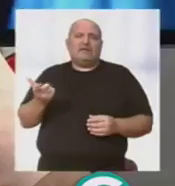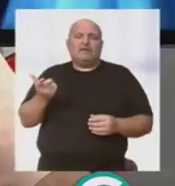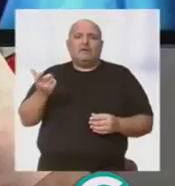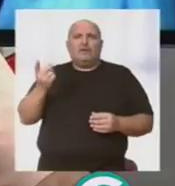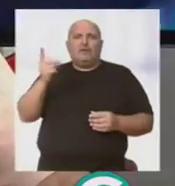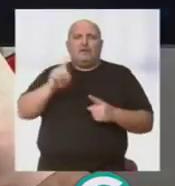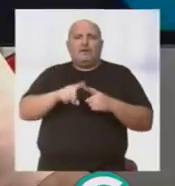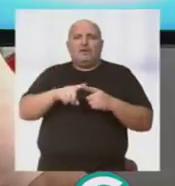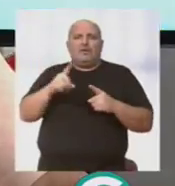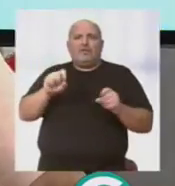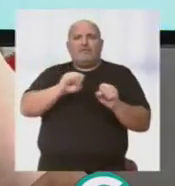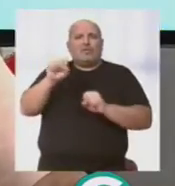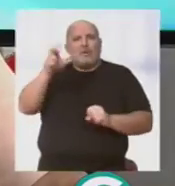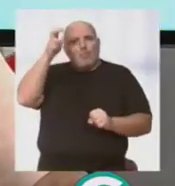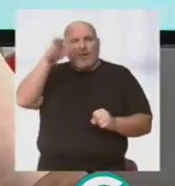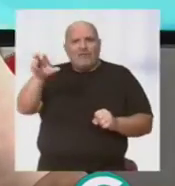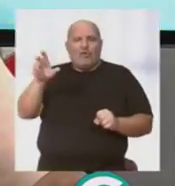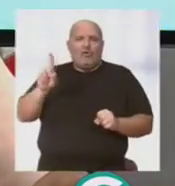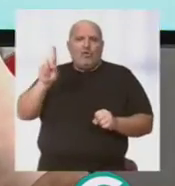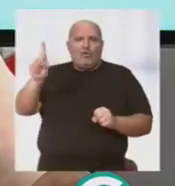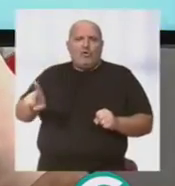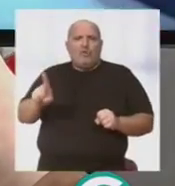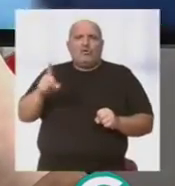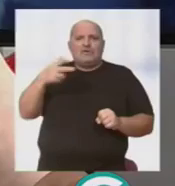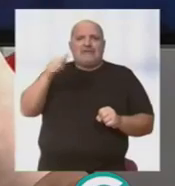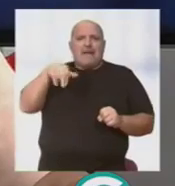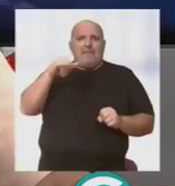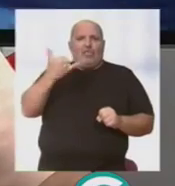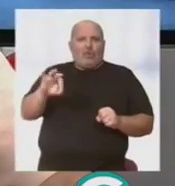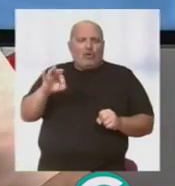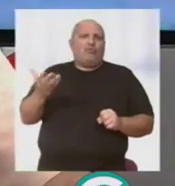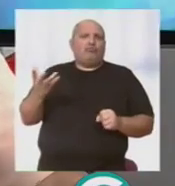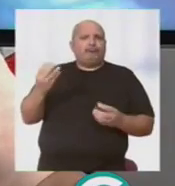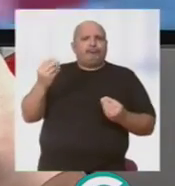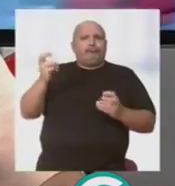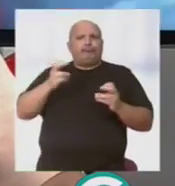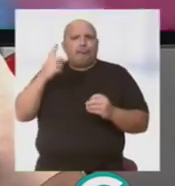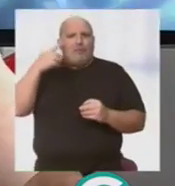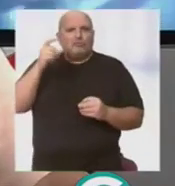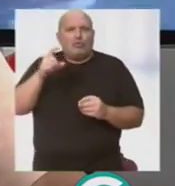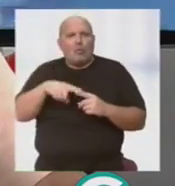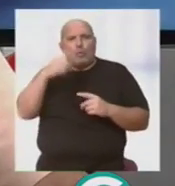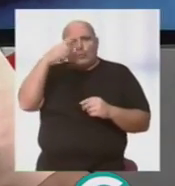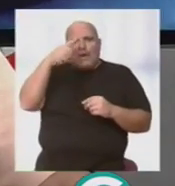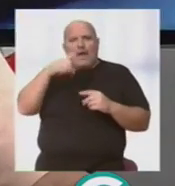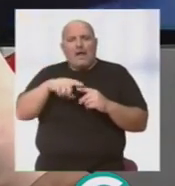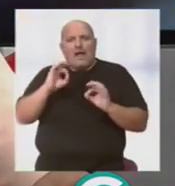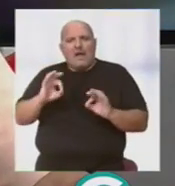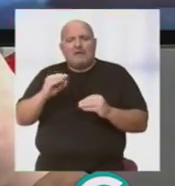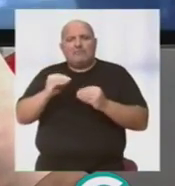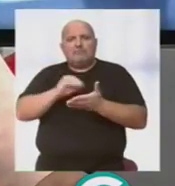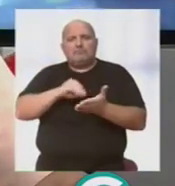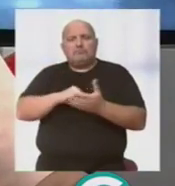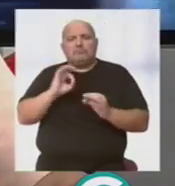allí estuvo también el defensor del pueblo, Pepe Chamizo, hemos intentado que la cultura forme